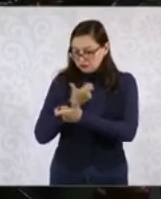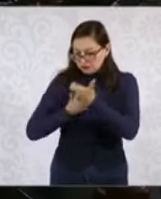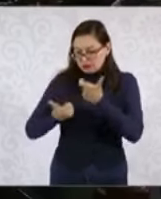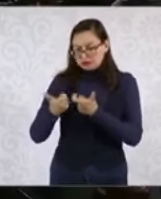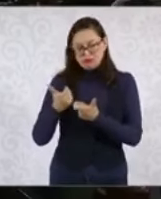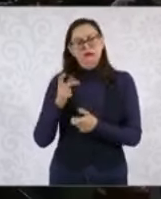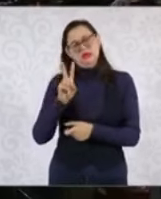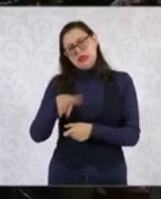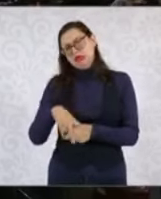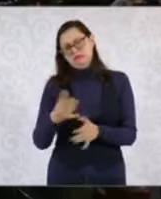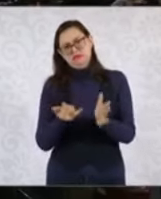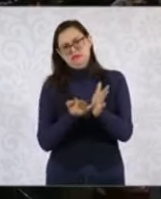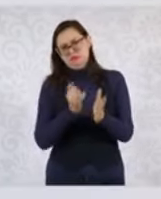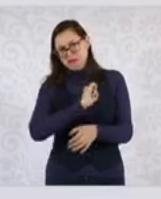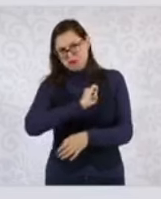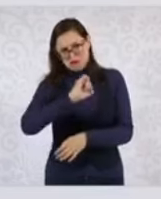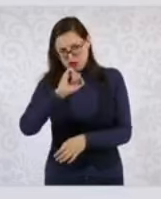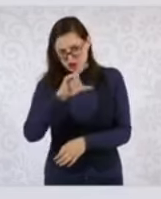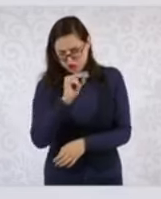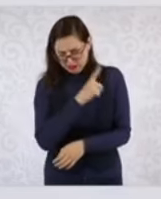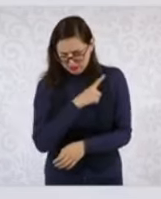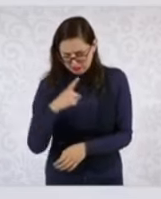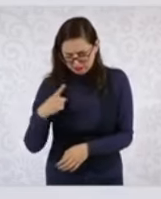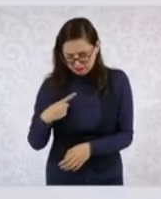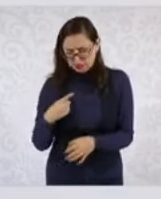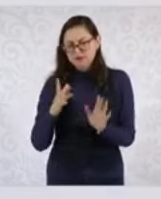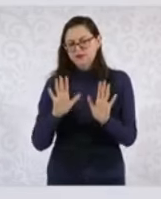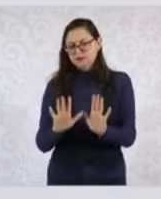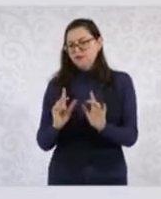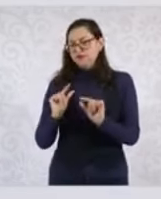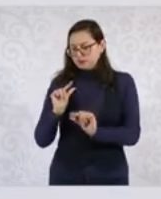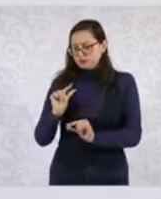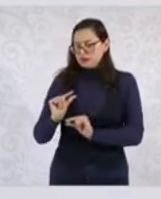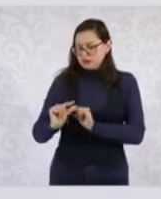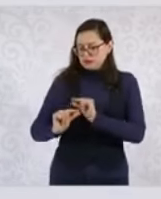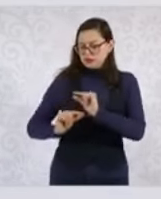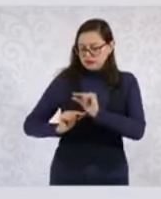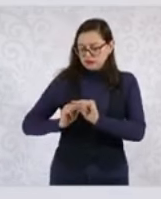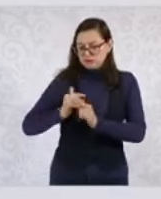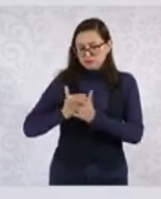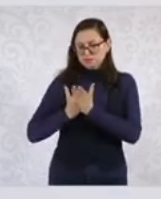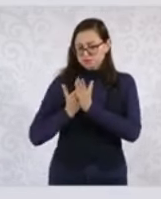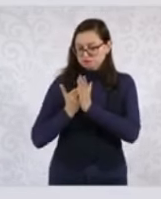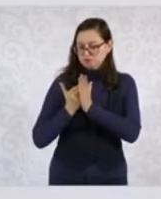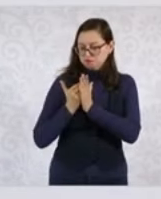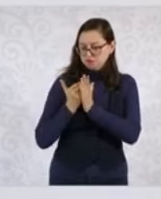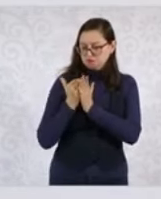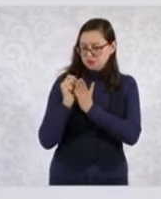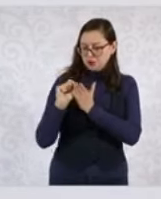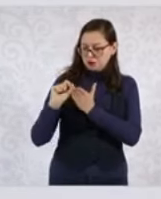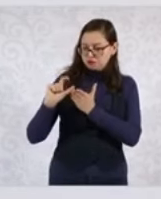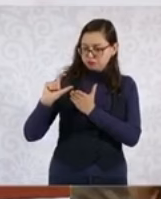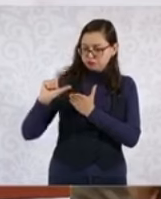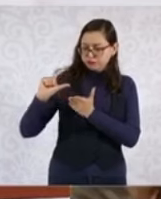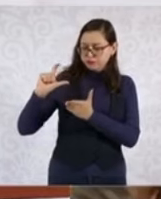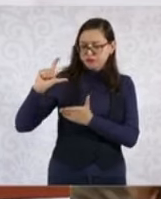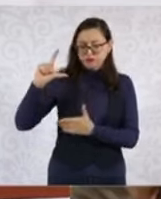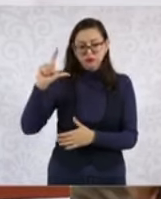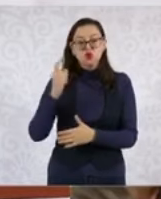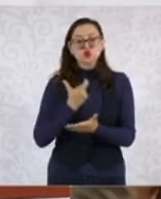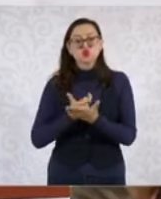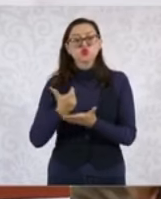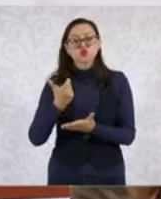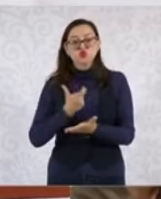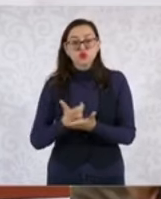la inflación y la idea es que sea gradual hasta llegar a 2.5 canastas básicas.